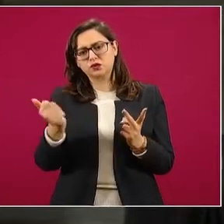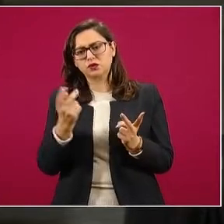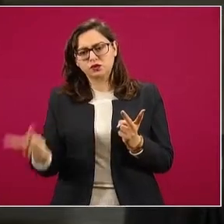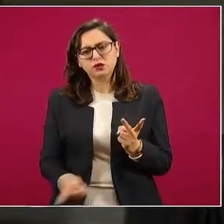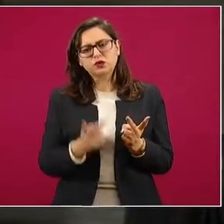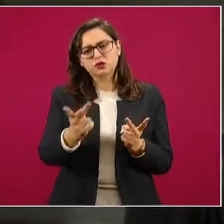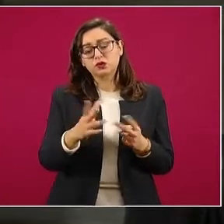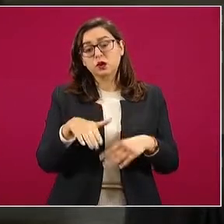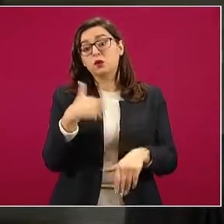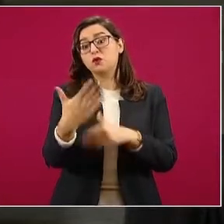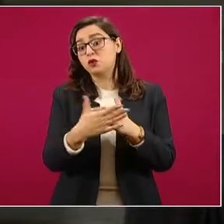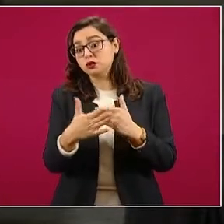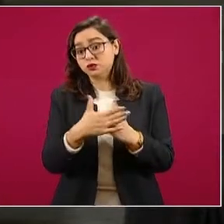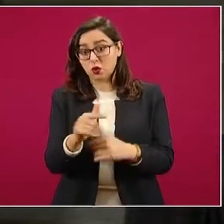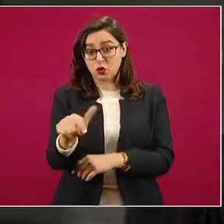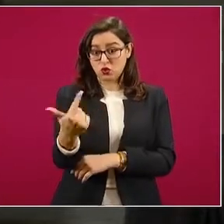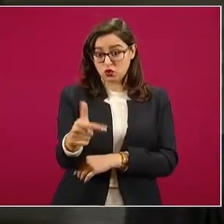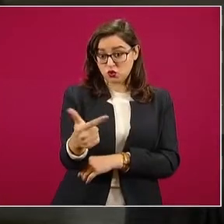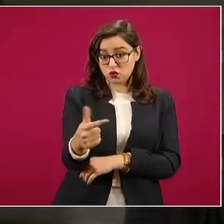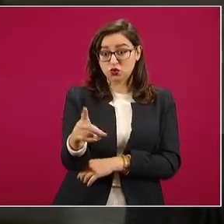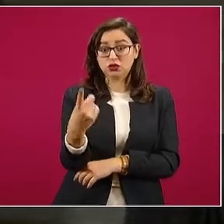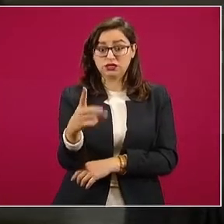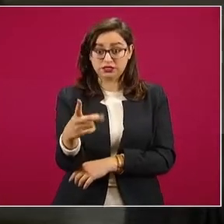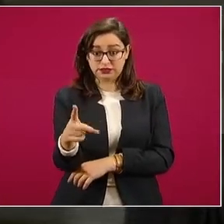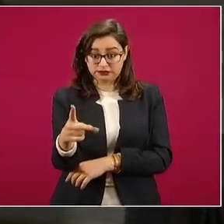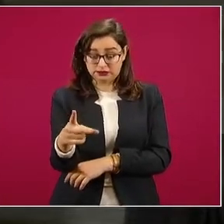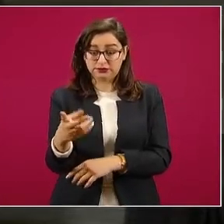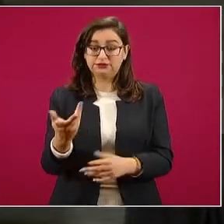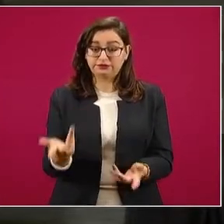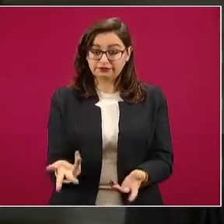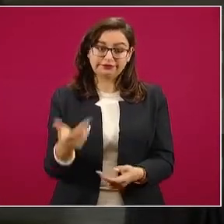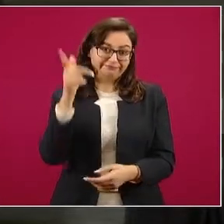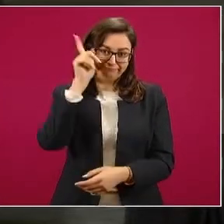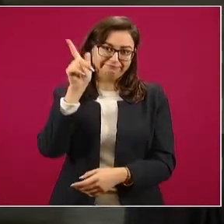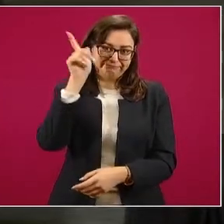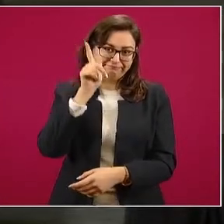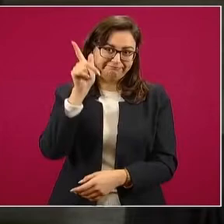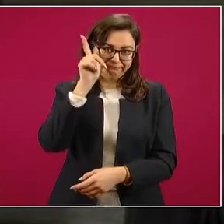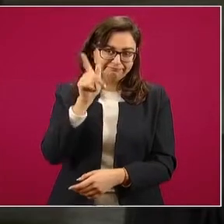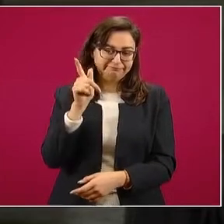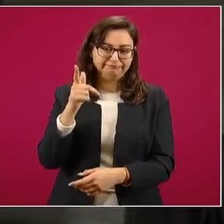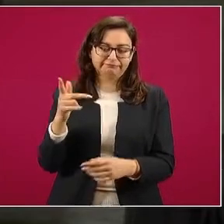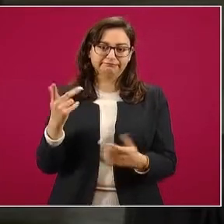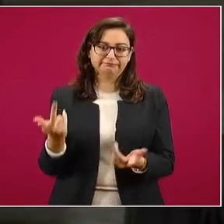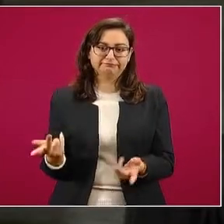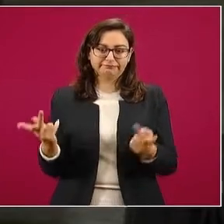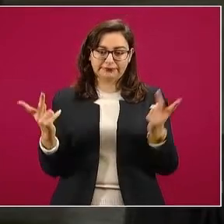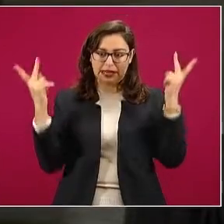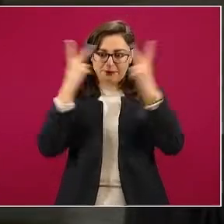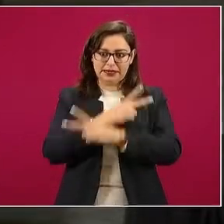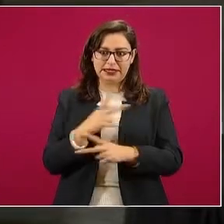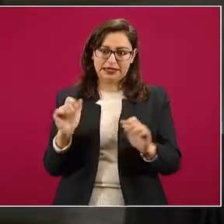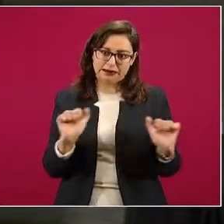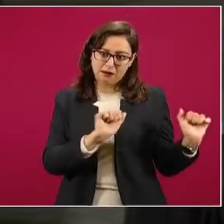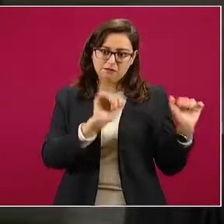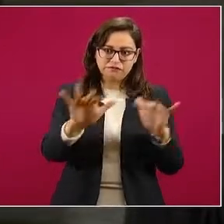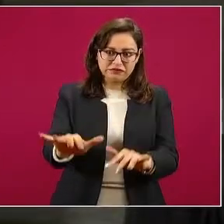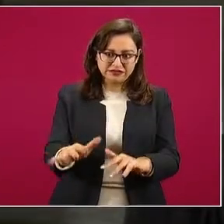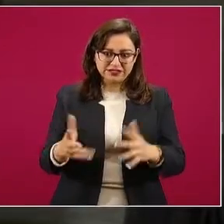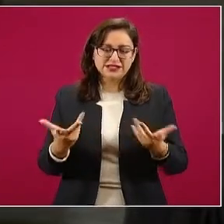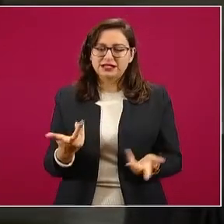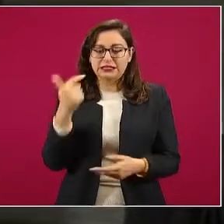hablando de que al final el punto de la reunión principal es la Ciudad de México y que se podría abrir